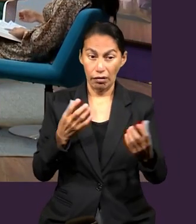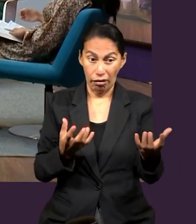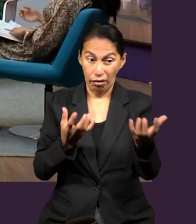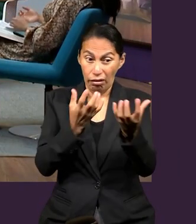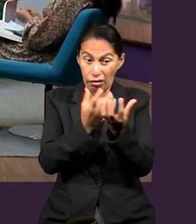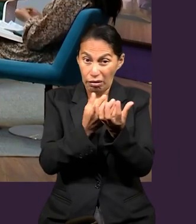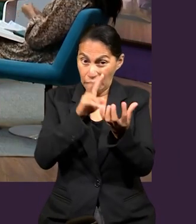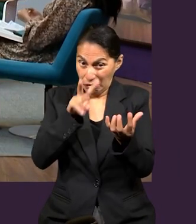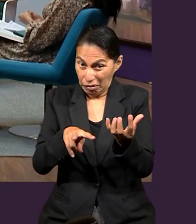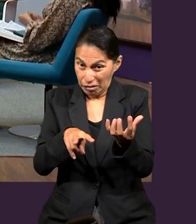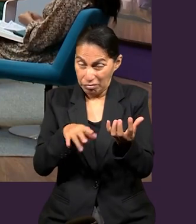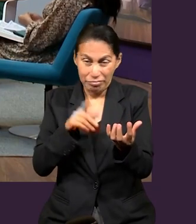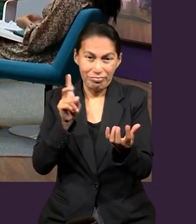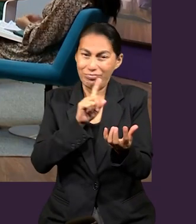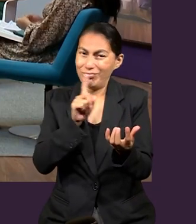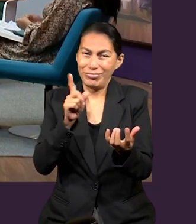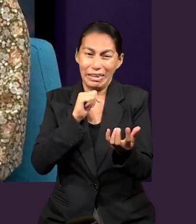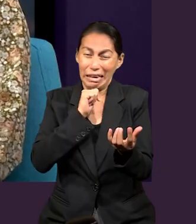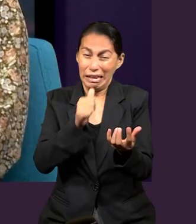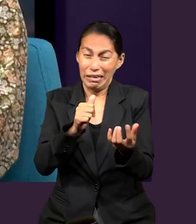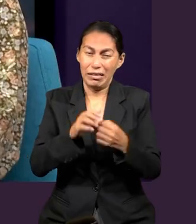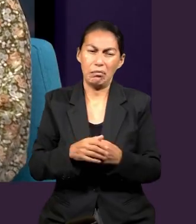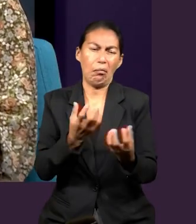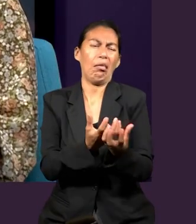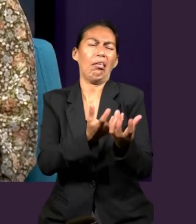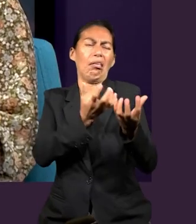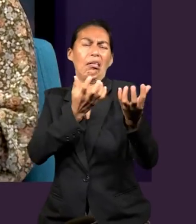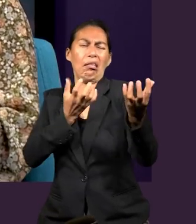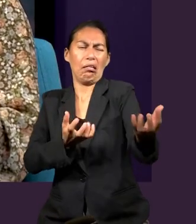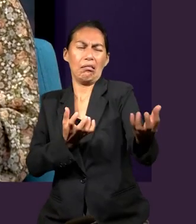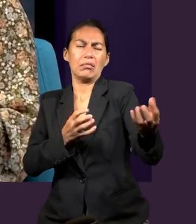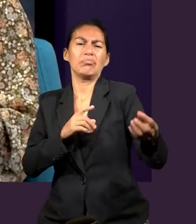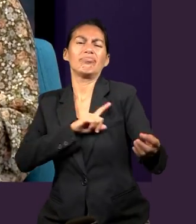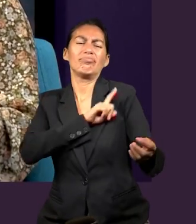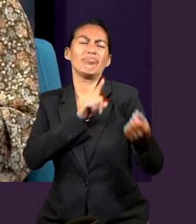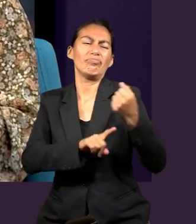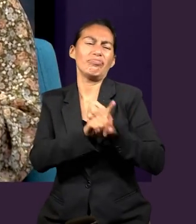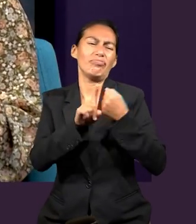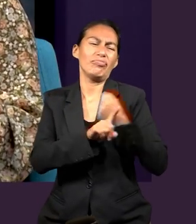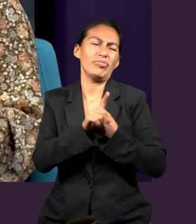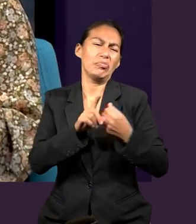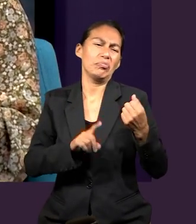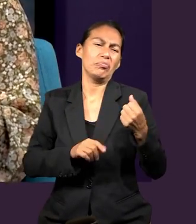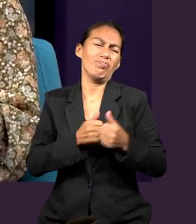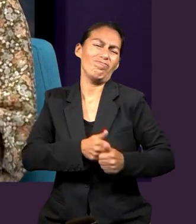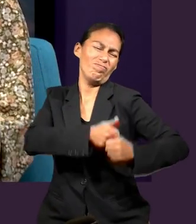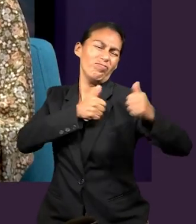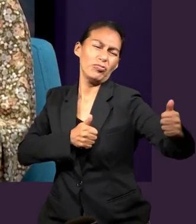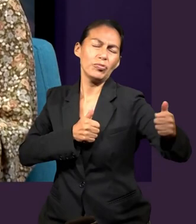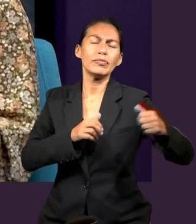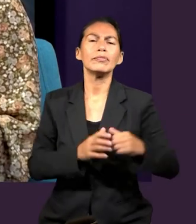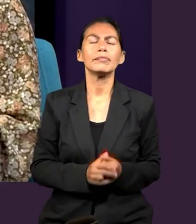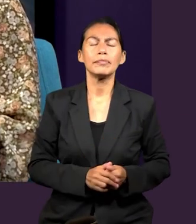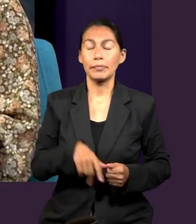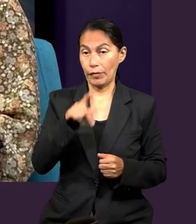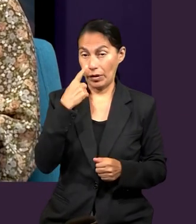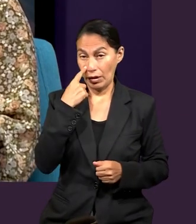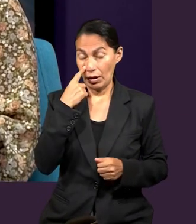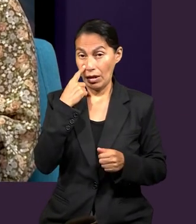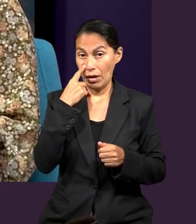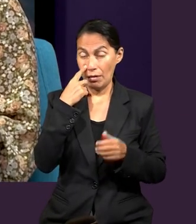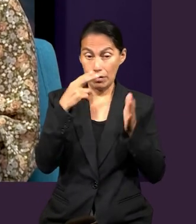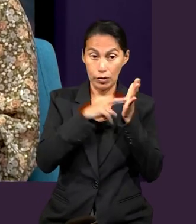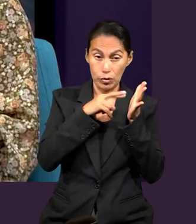que no hubiese una unión genuina. Pero entonces, ¿qué pasa? Que el apóstol Pablo recalca justamente en el